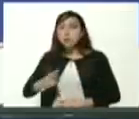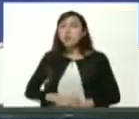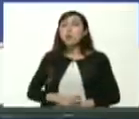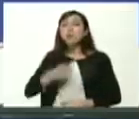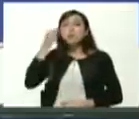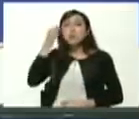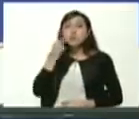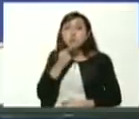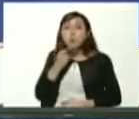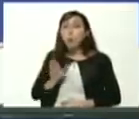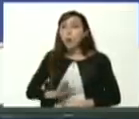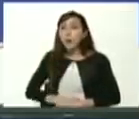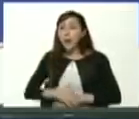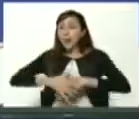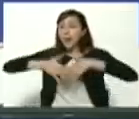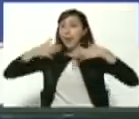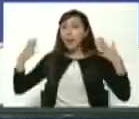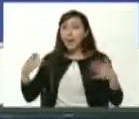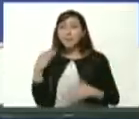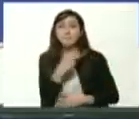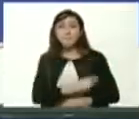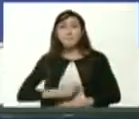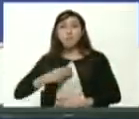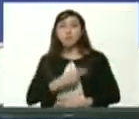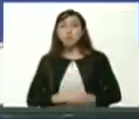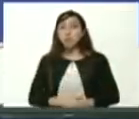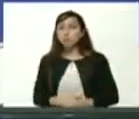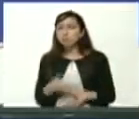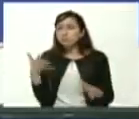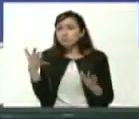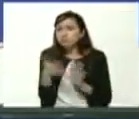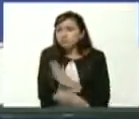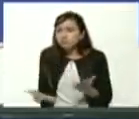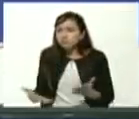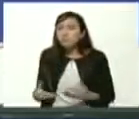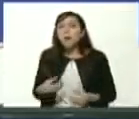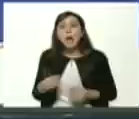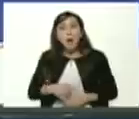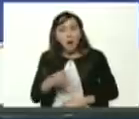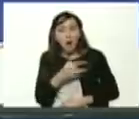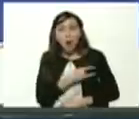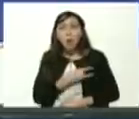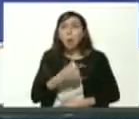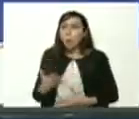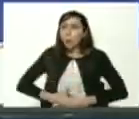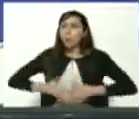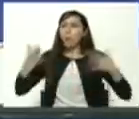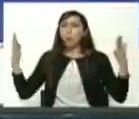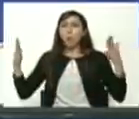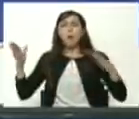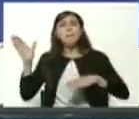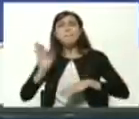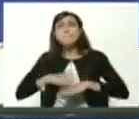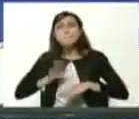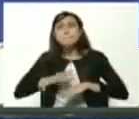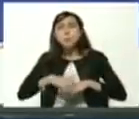la gran misión Sucre que es una super universidad porque